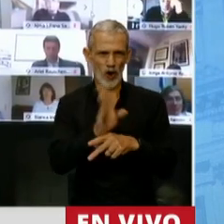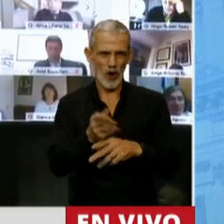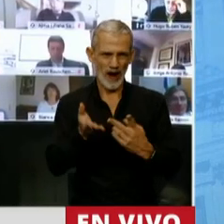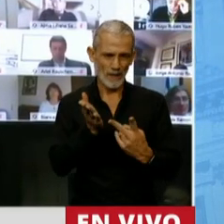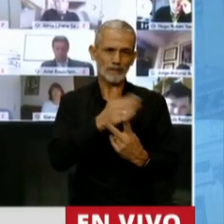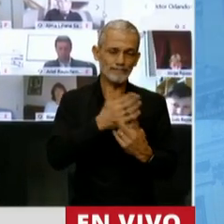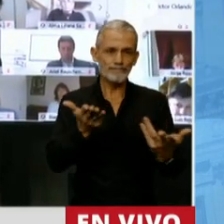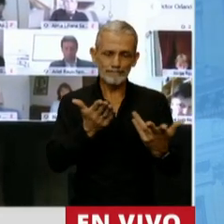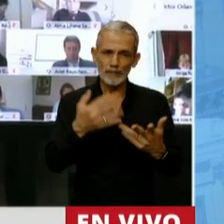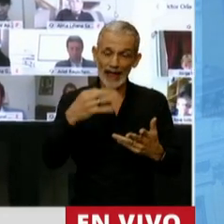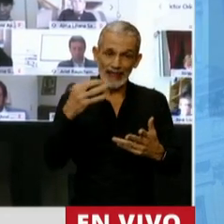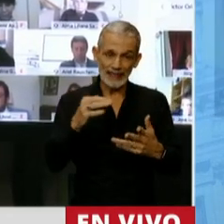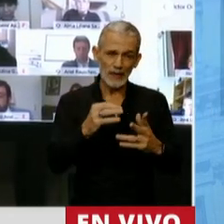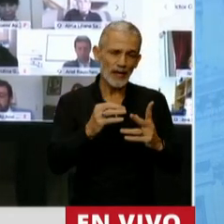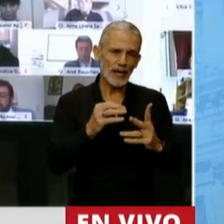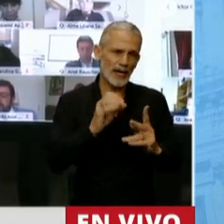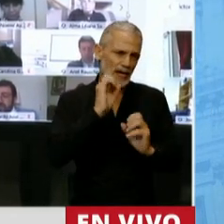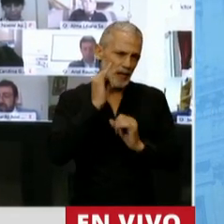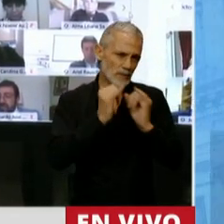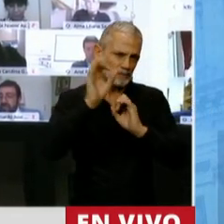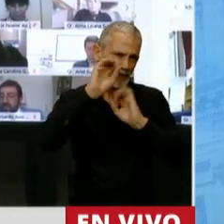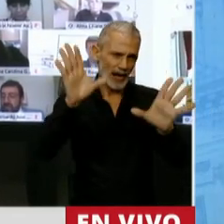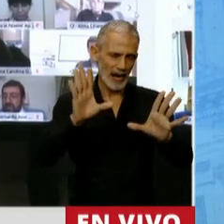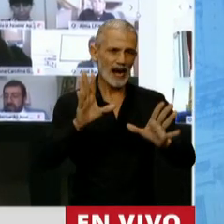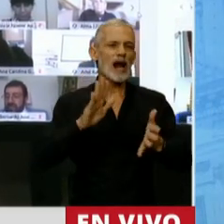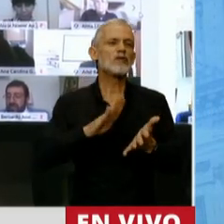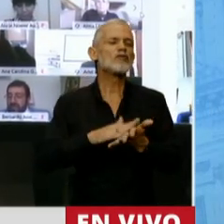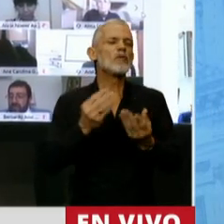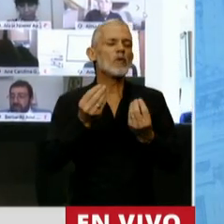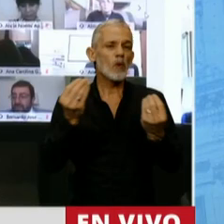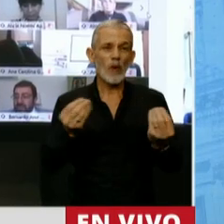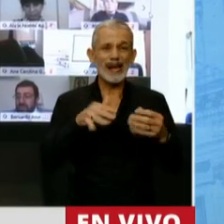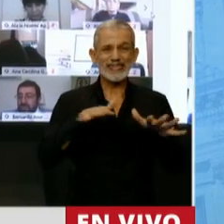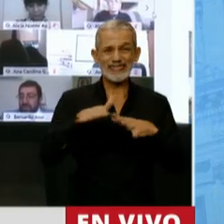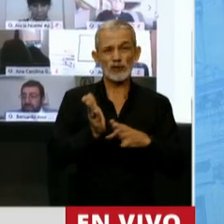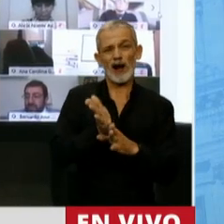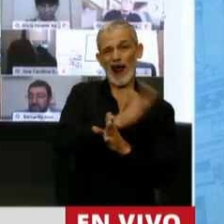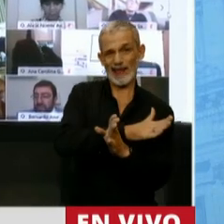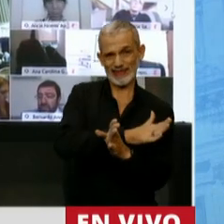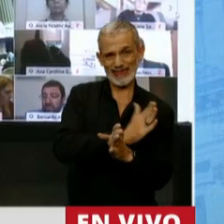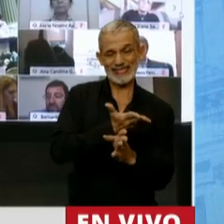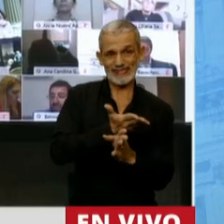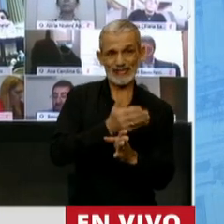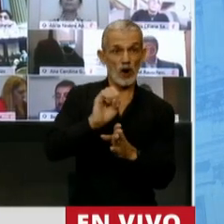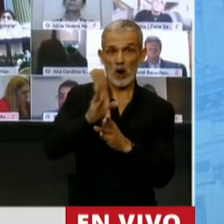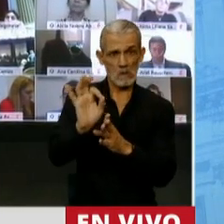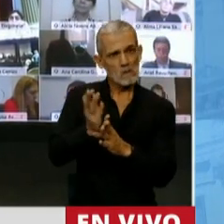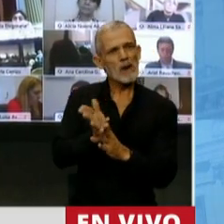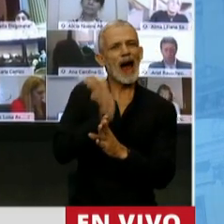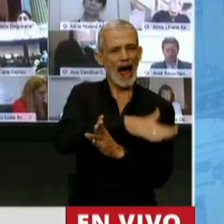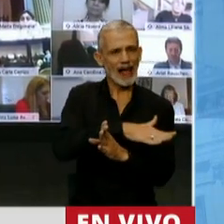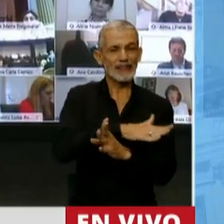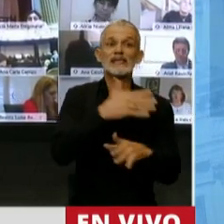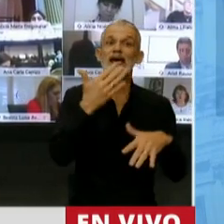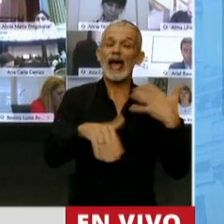hacer una serie de consideraciones que tienen que ver con la situación preexistente, la que nos llevó a declarar